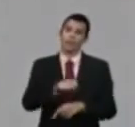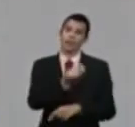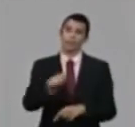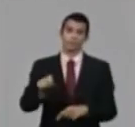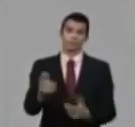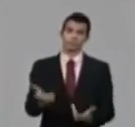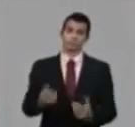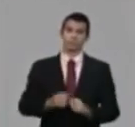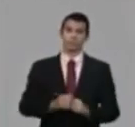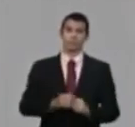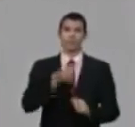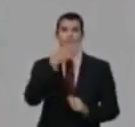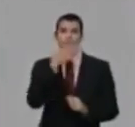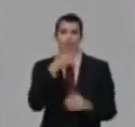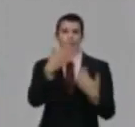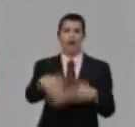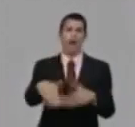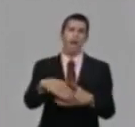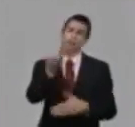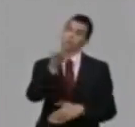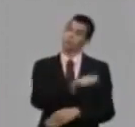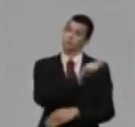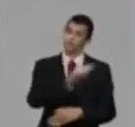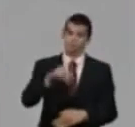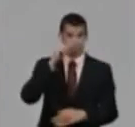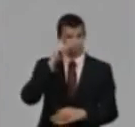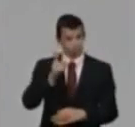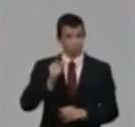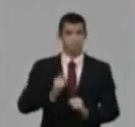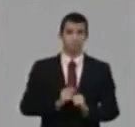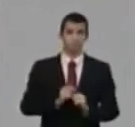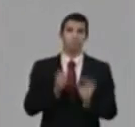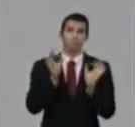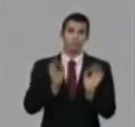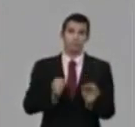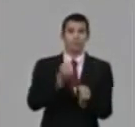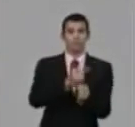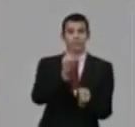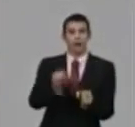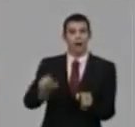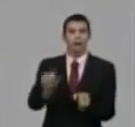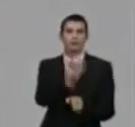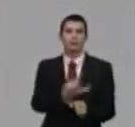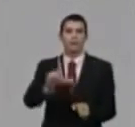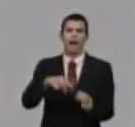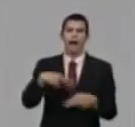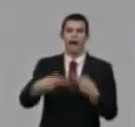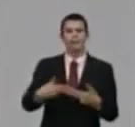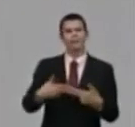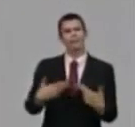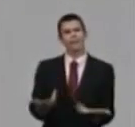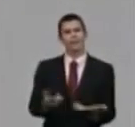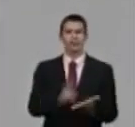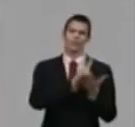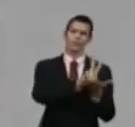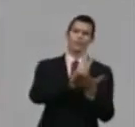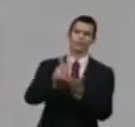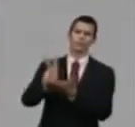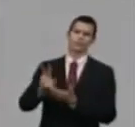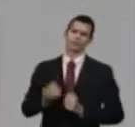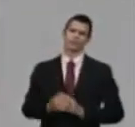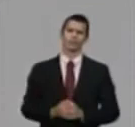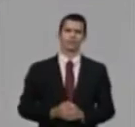deben estar en la calle. Entonces, los trabajadores sociales en estos momentos están haciendo esas visitas a todos estos núcleos